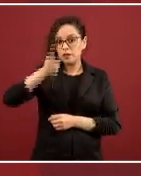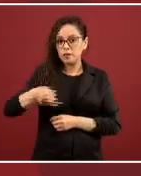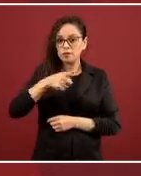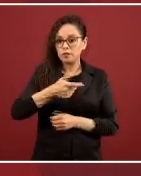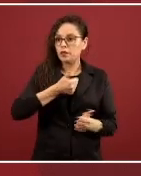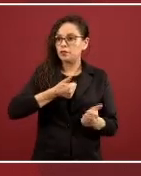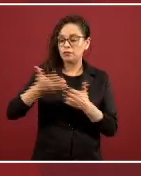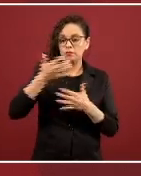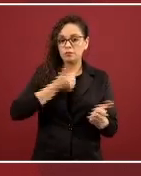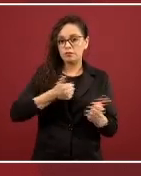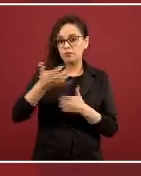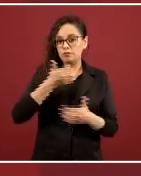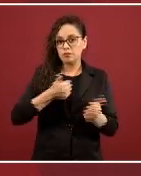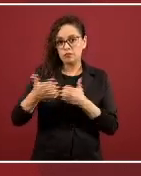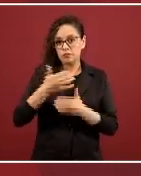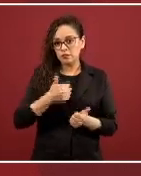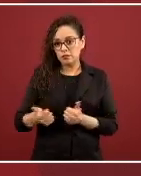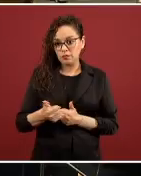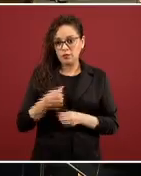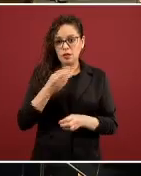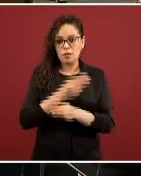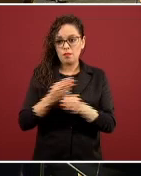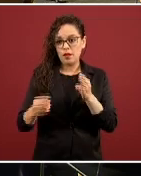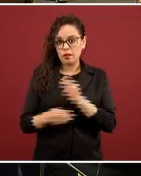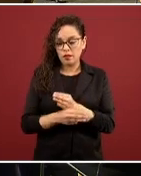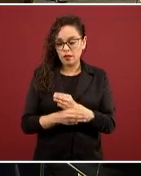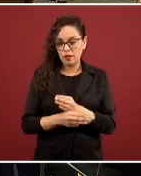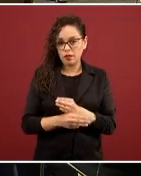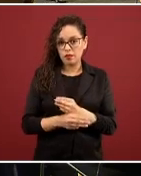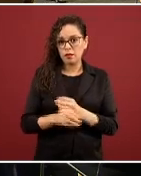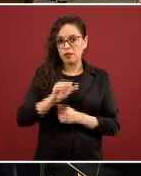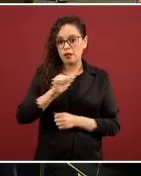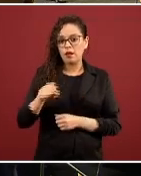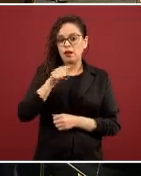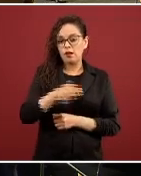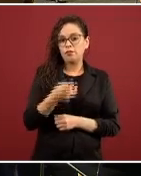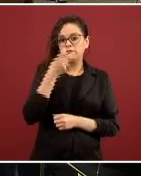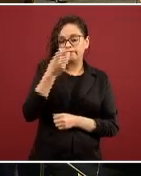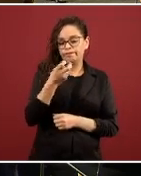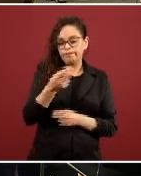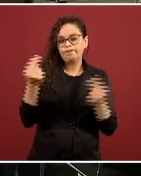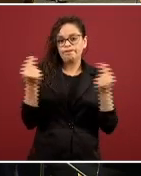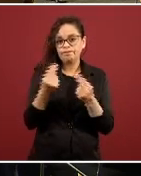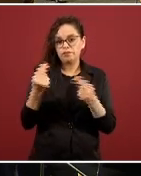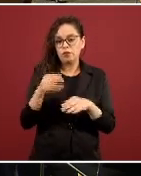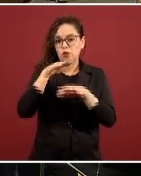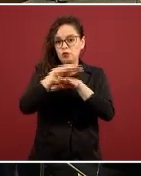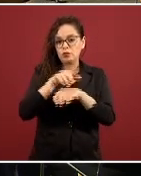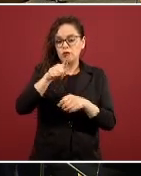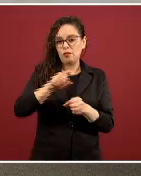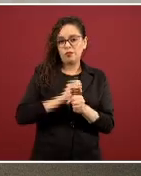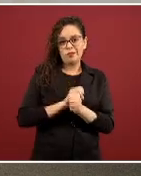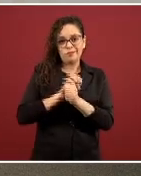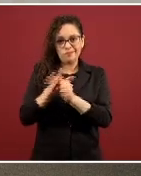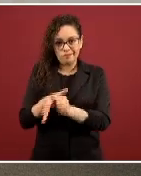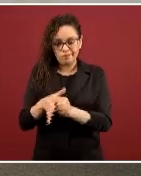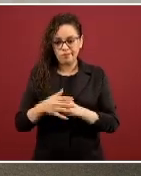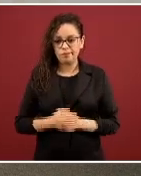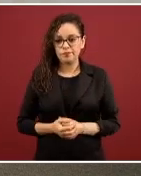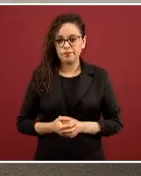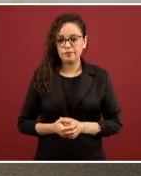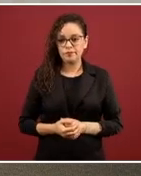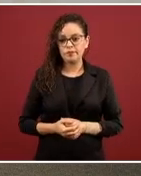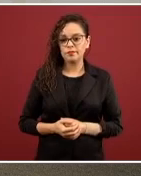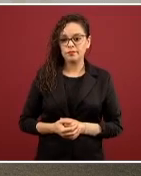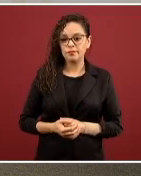para la salud, específicamente los necesarios para la respuesta en COVID, de esos países. Entonces, hoy el país que sí los tiene